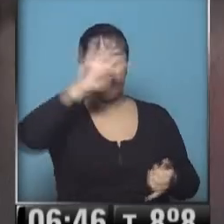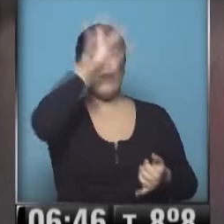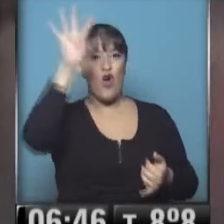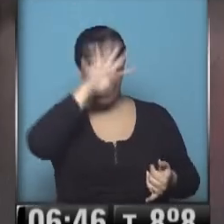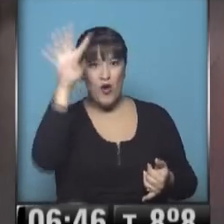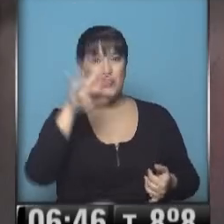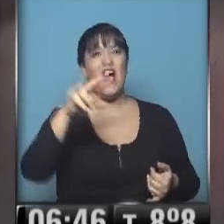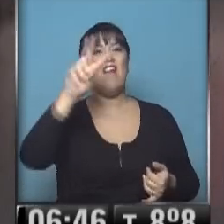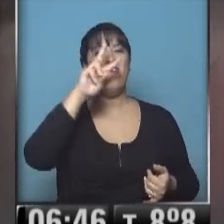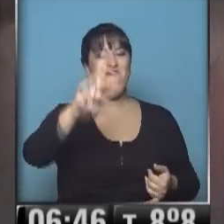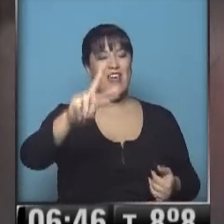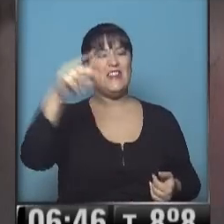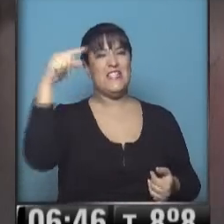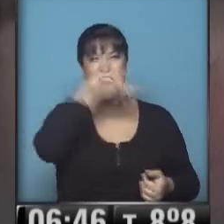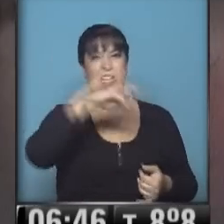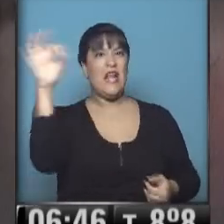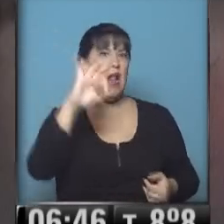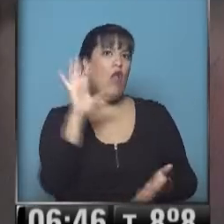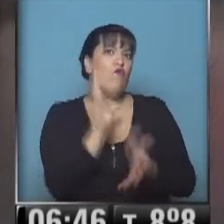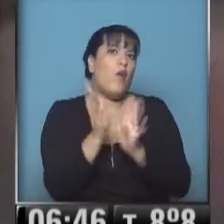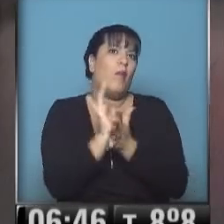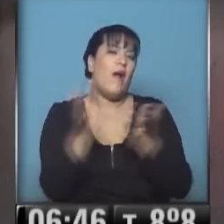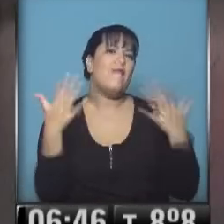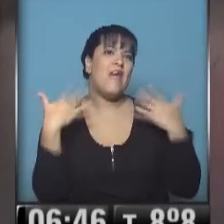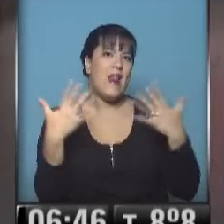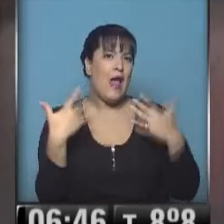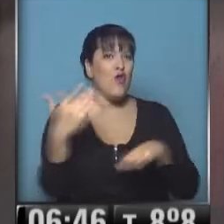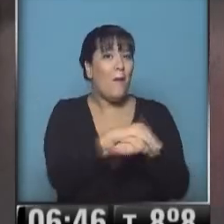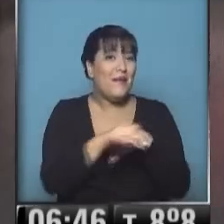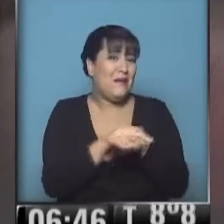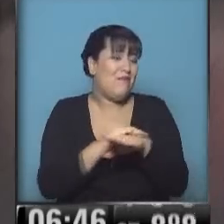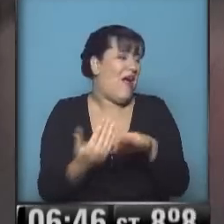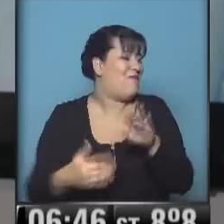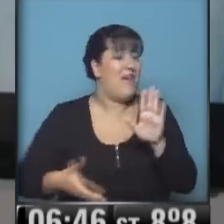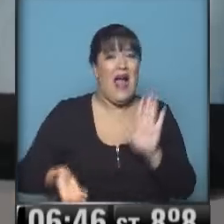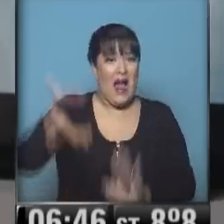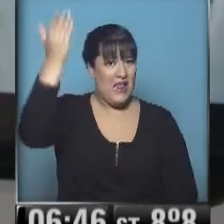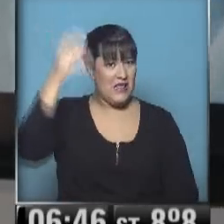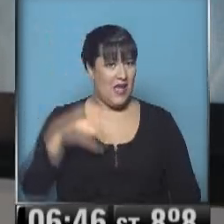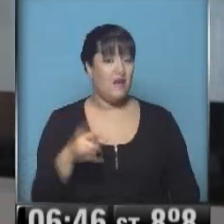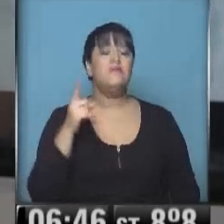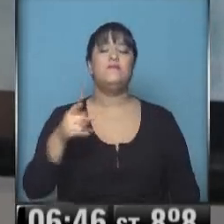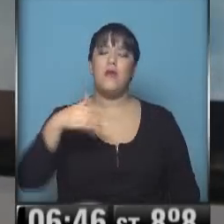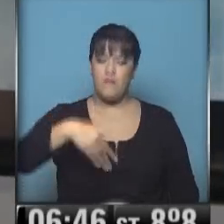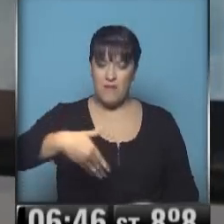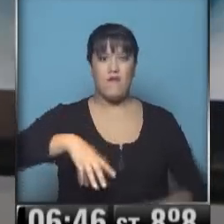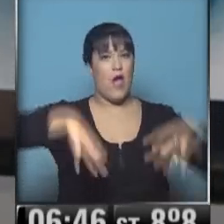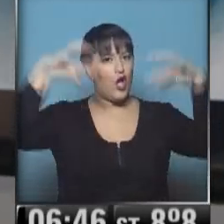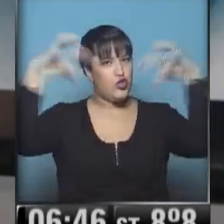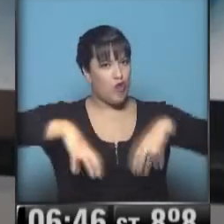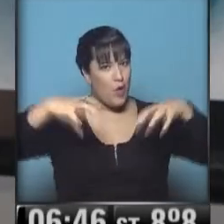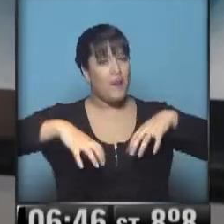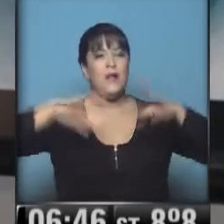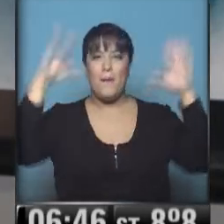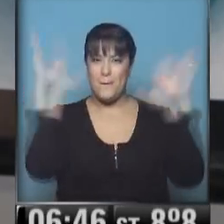27 grados, una temperatura bien de verano, una mínima altísima para esta época del año. Va a haber tormentas, las tormentas van a ser